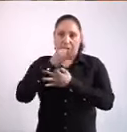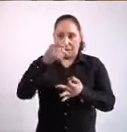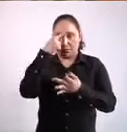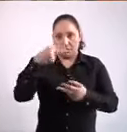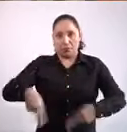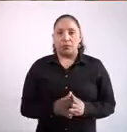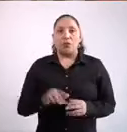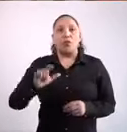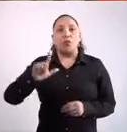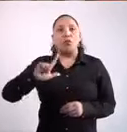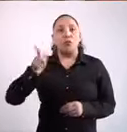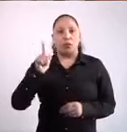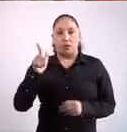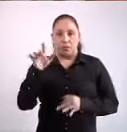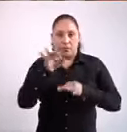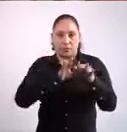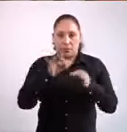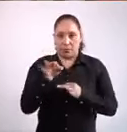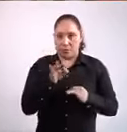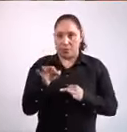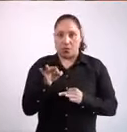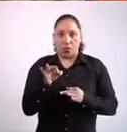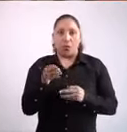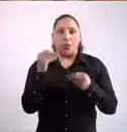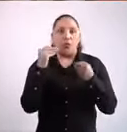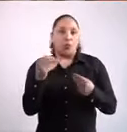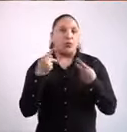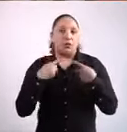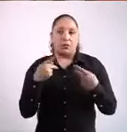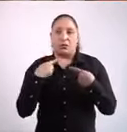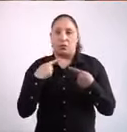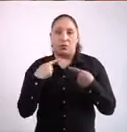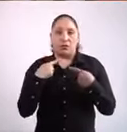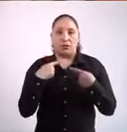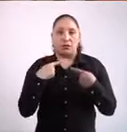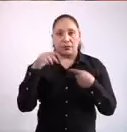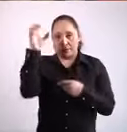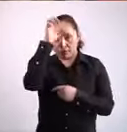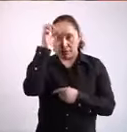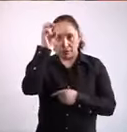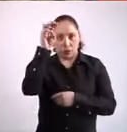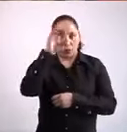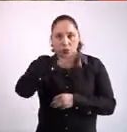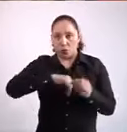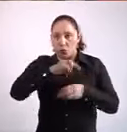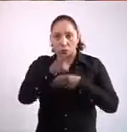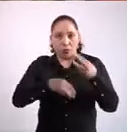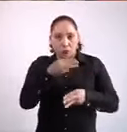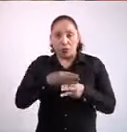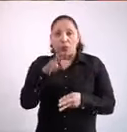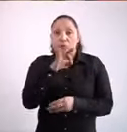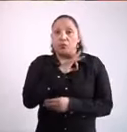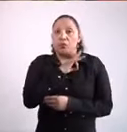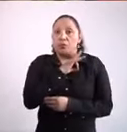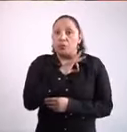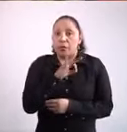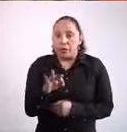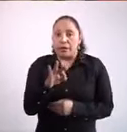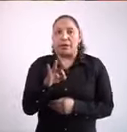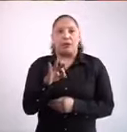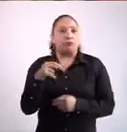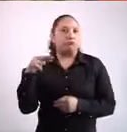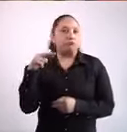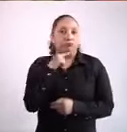pequeños negocios. Esperamos que el trabajo de miles de científicos en todo el mundo pueda rendir frutos más temprano que tarde